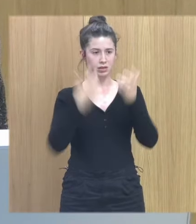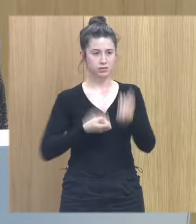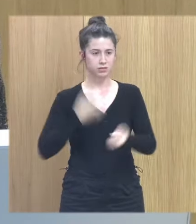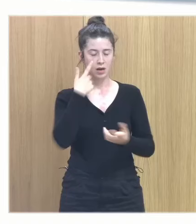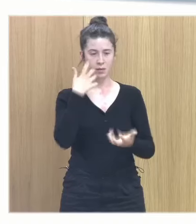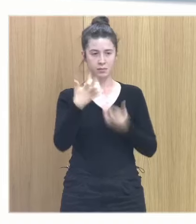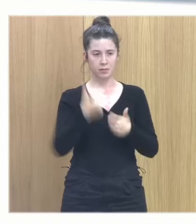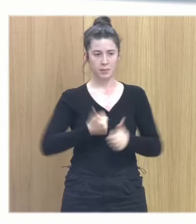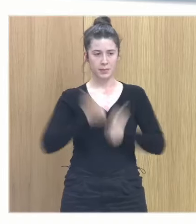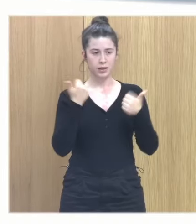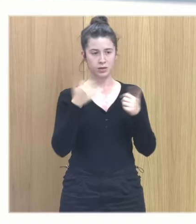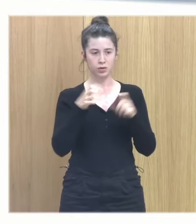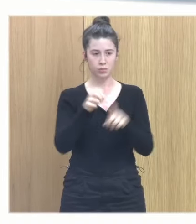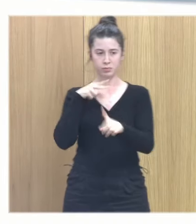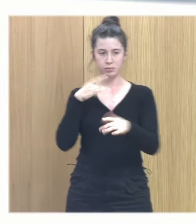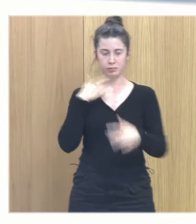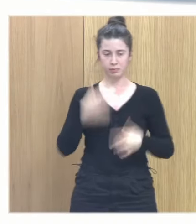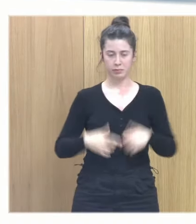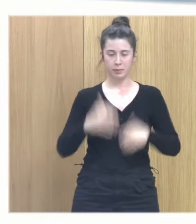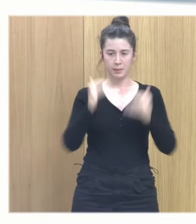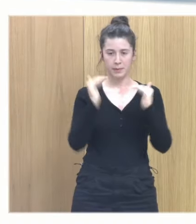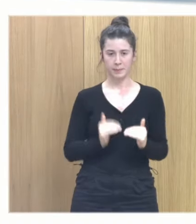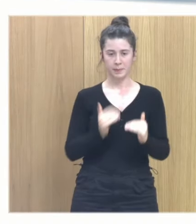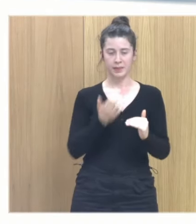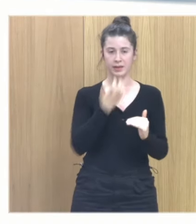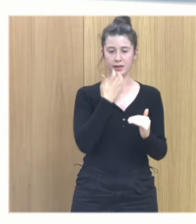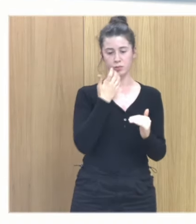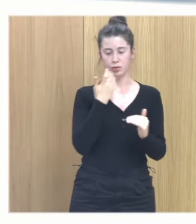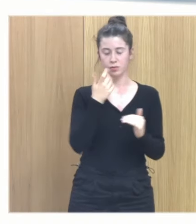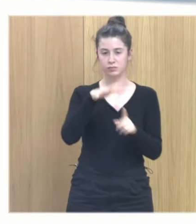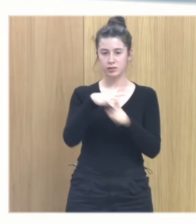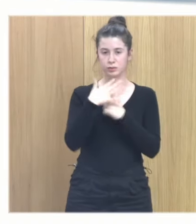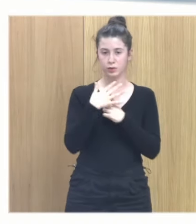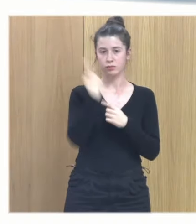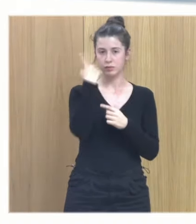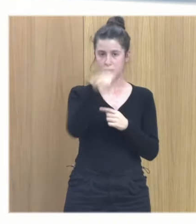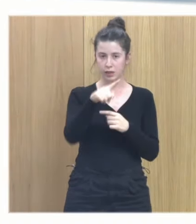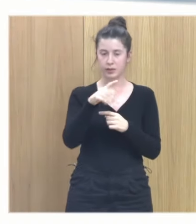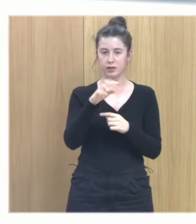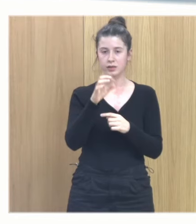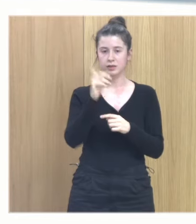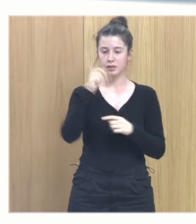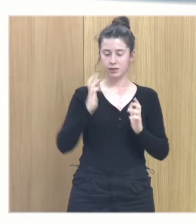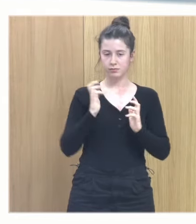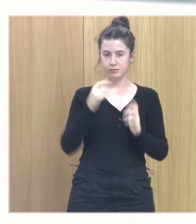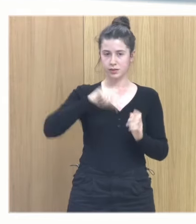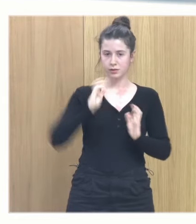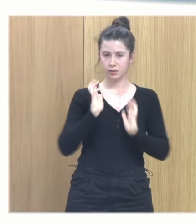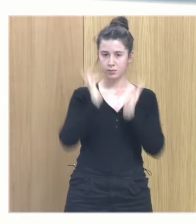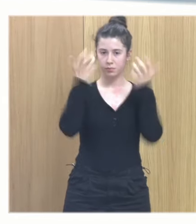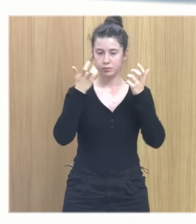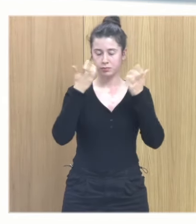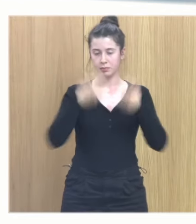con una rapidez pasmosa en cuanto uno la legitima le da lugar a la rabia y permite y trabaja la culpa